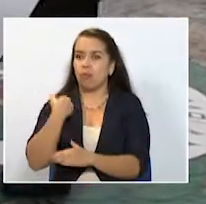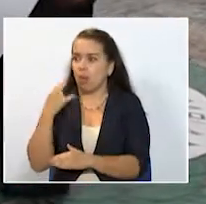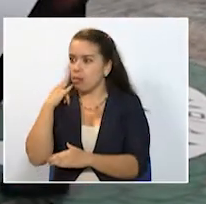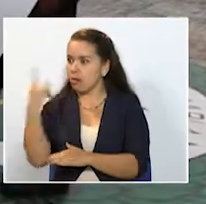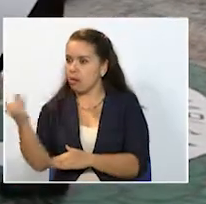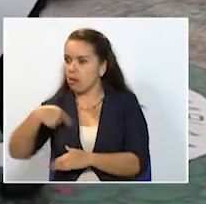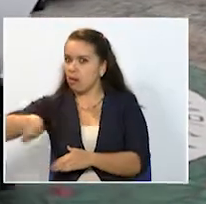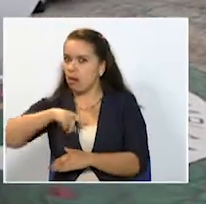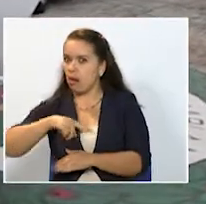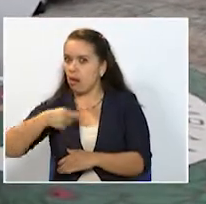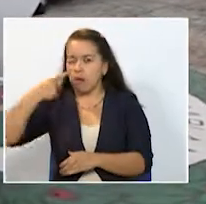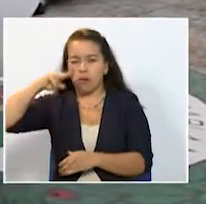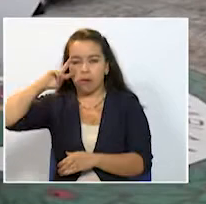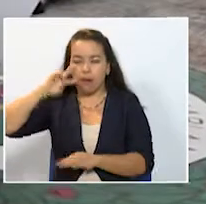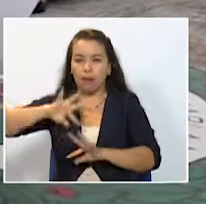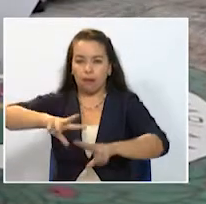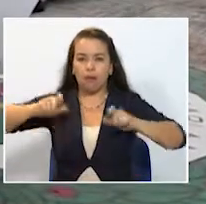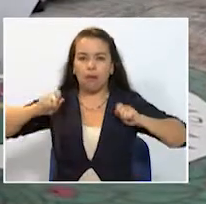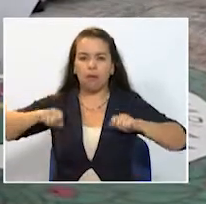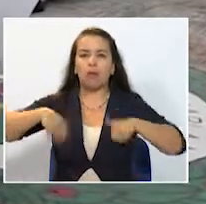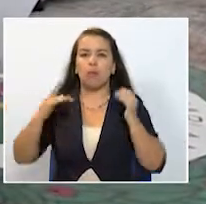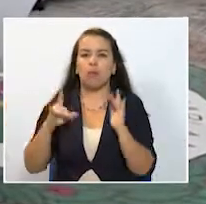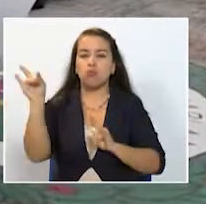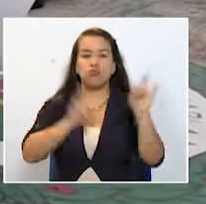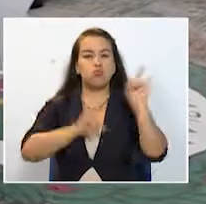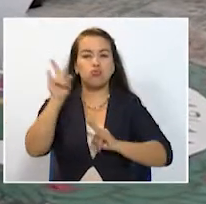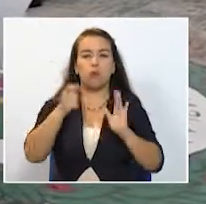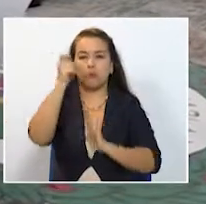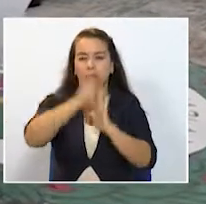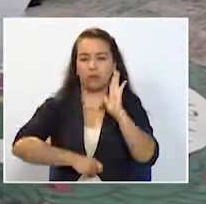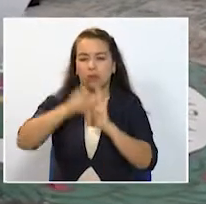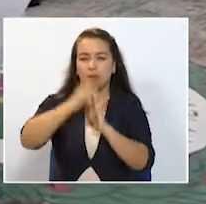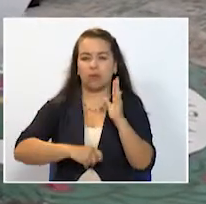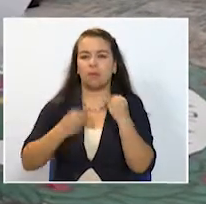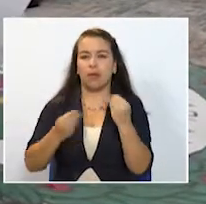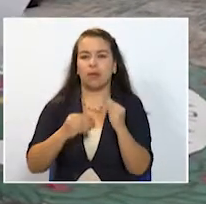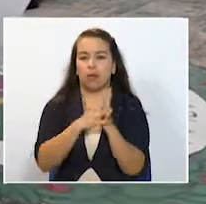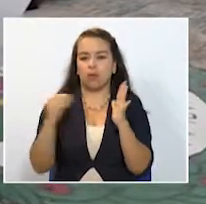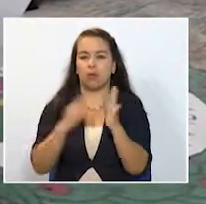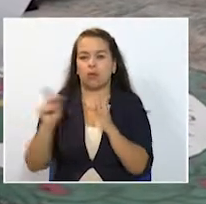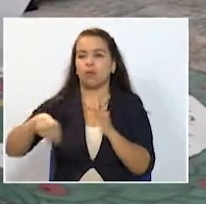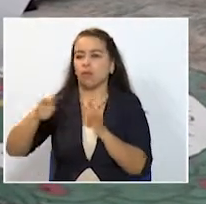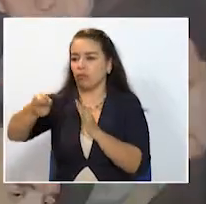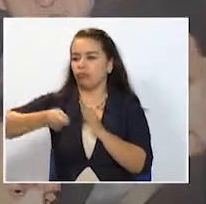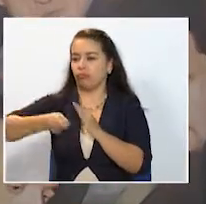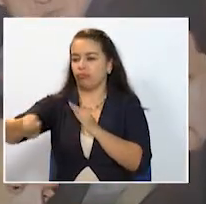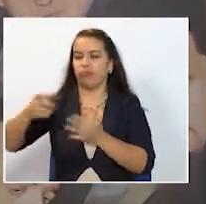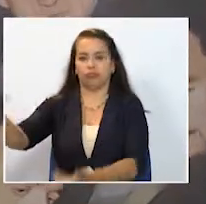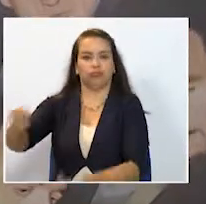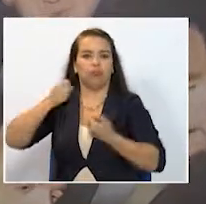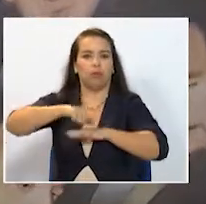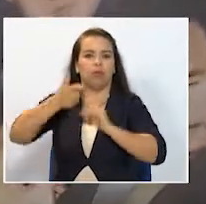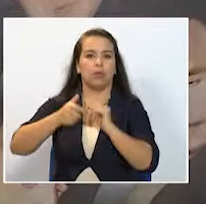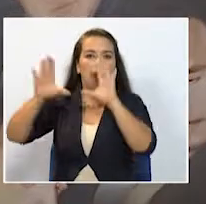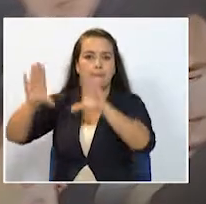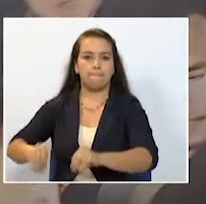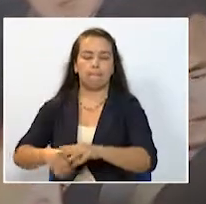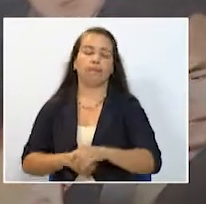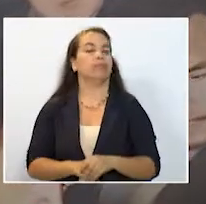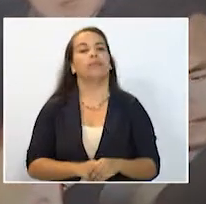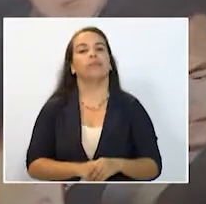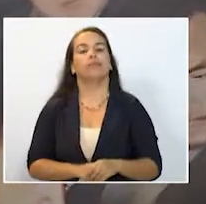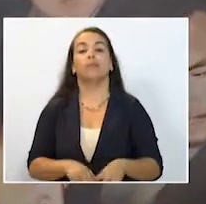la atención de las autoridades y es el uso de datos de tarjetas de crédito para hacer clonadas y luego vaciar las cuentas Manizales presenta